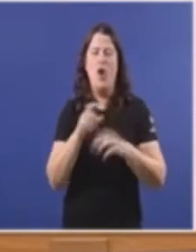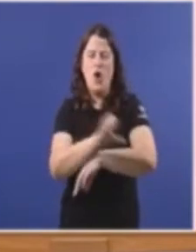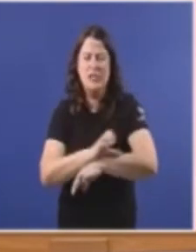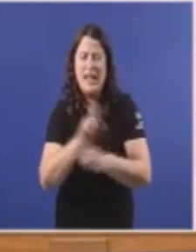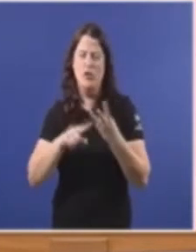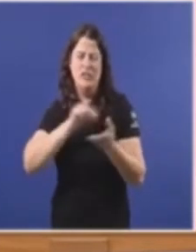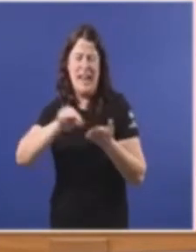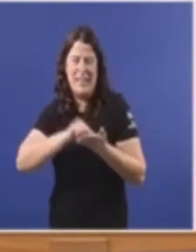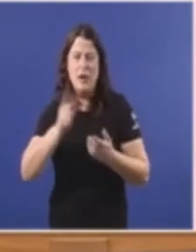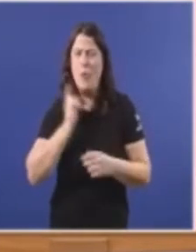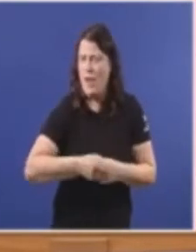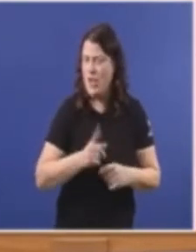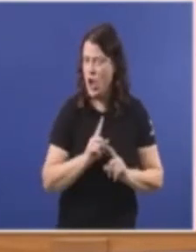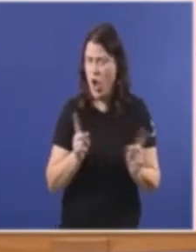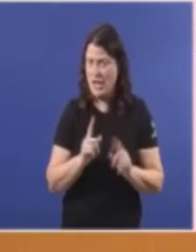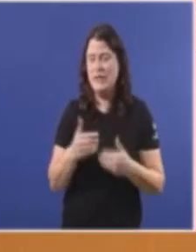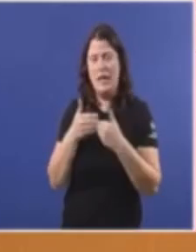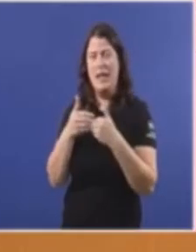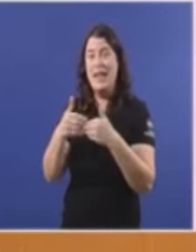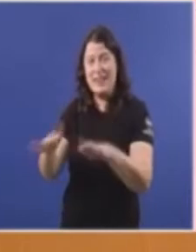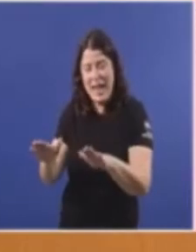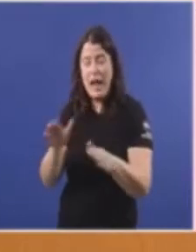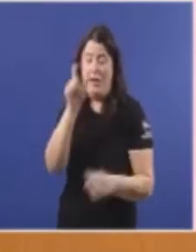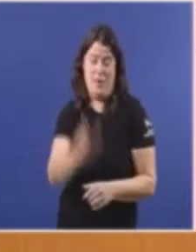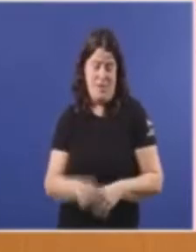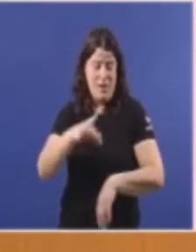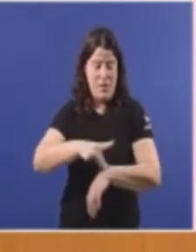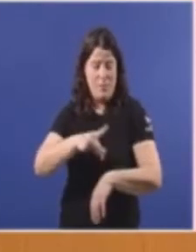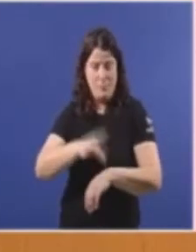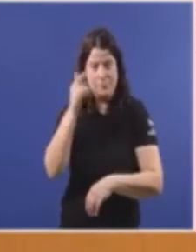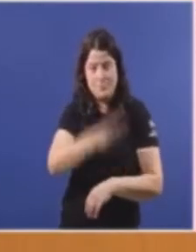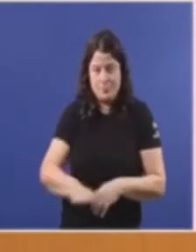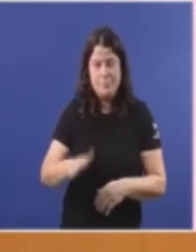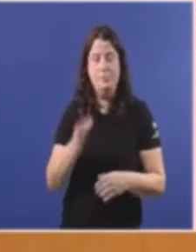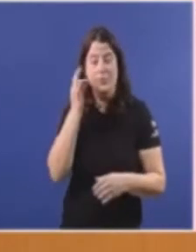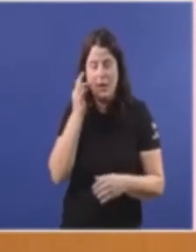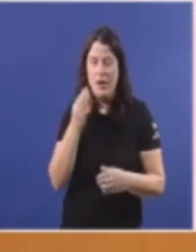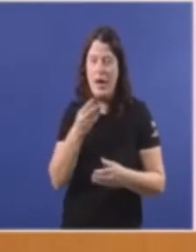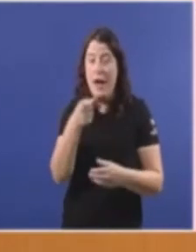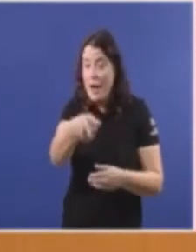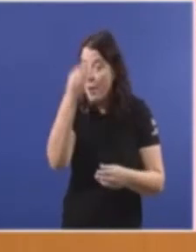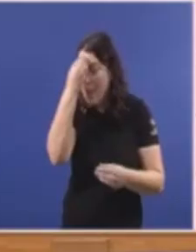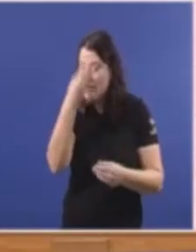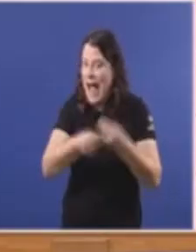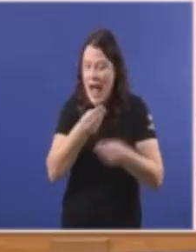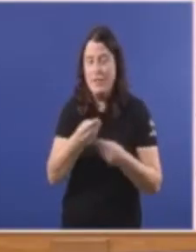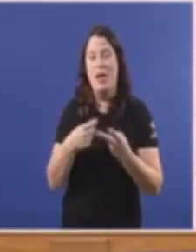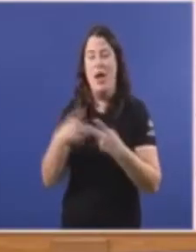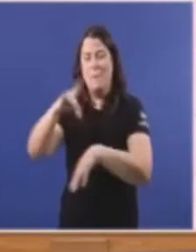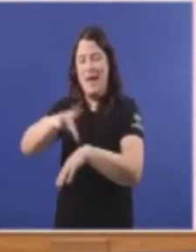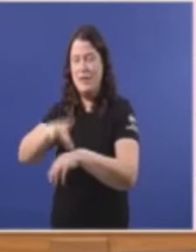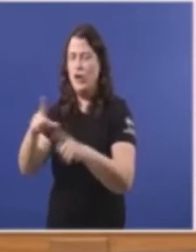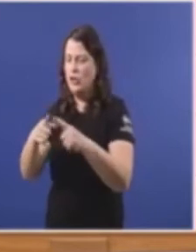secretario Deixe tranquilamente A esta pediatra Que faga O que considera oportuno O xinecólogo de Berín Que